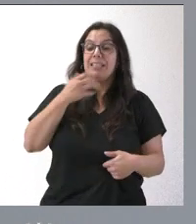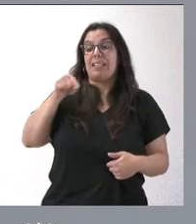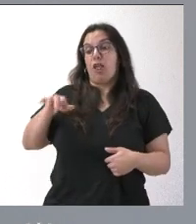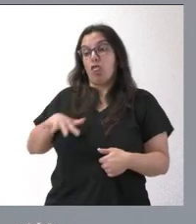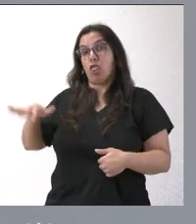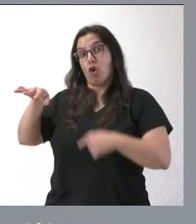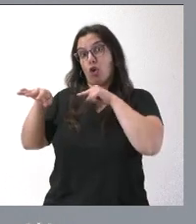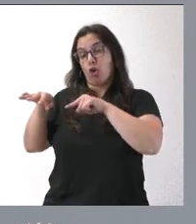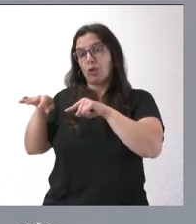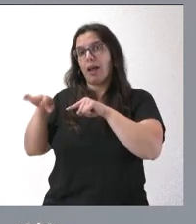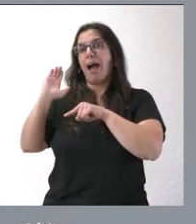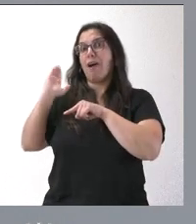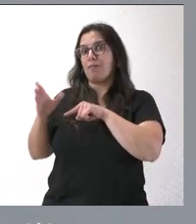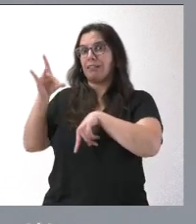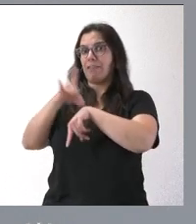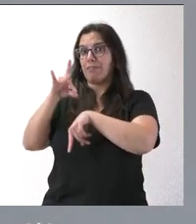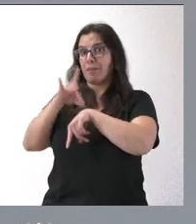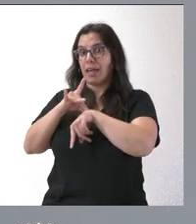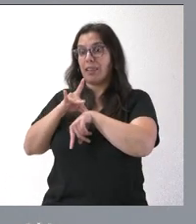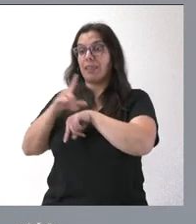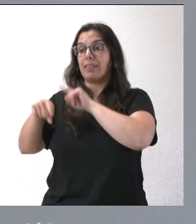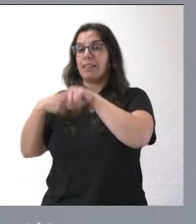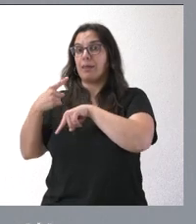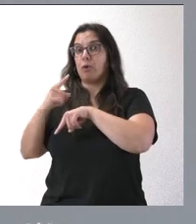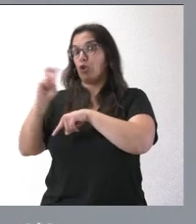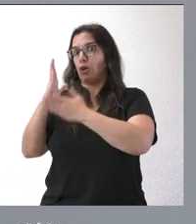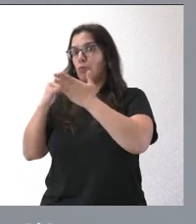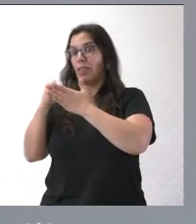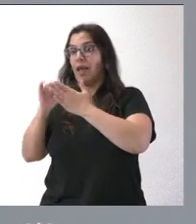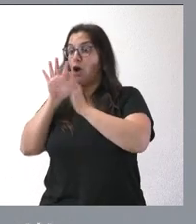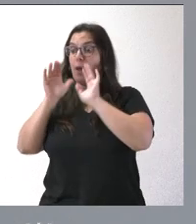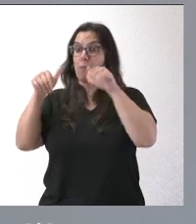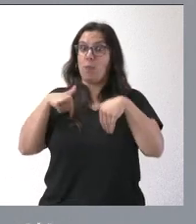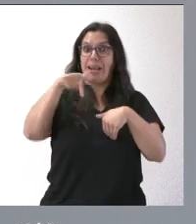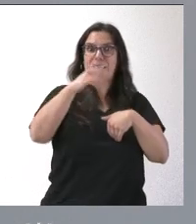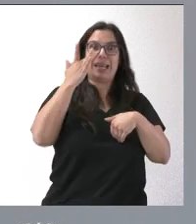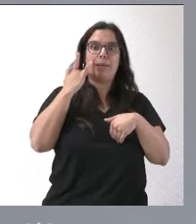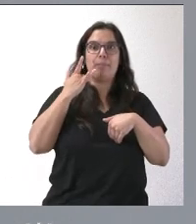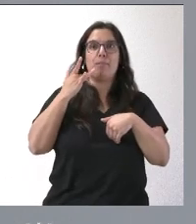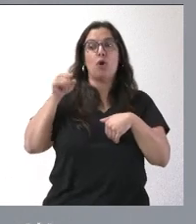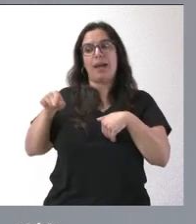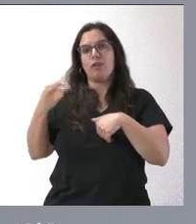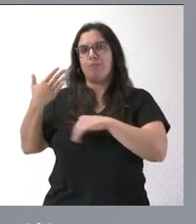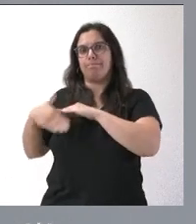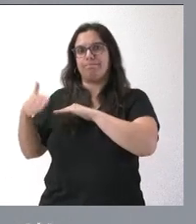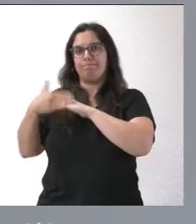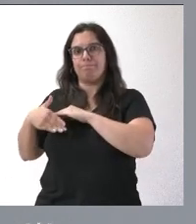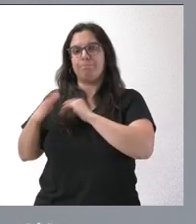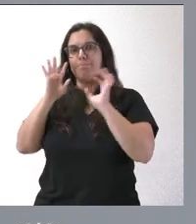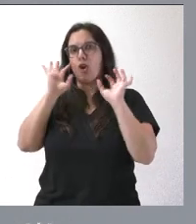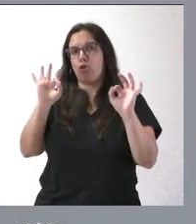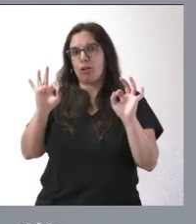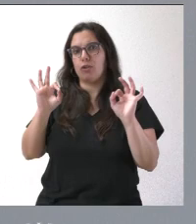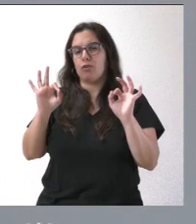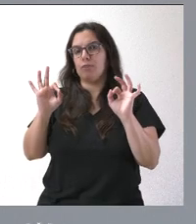una zona afectada por una enfermedad en otra comunidad autónoma, pues lógicamente esa comunidad autónoma tiene una serie de restricciones y de limitaciones